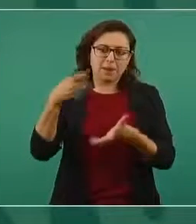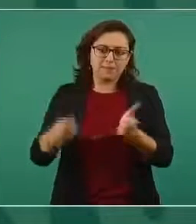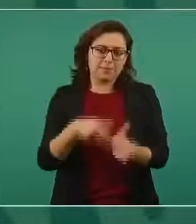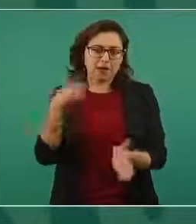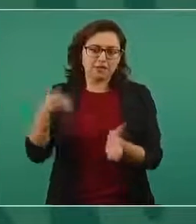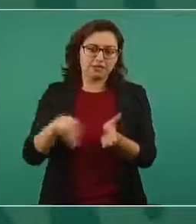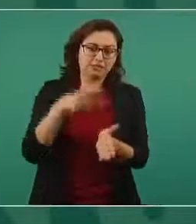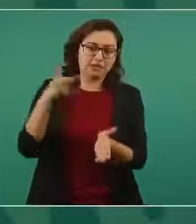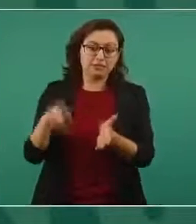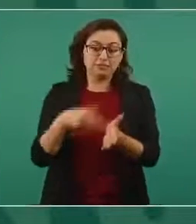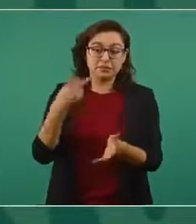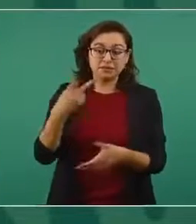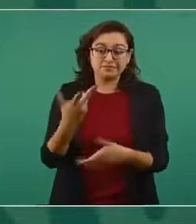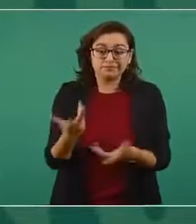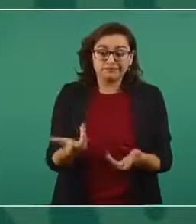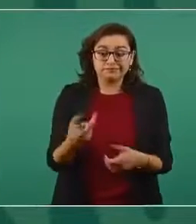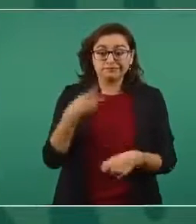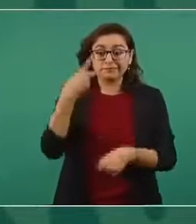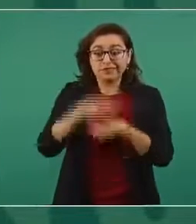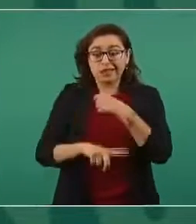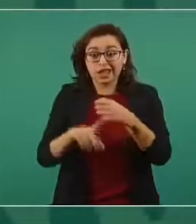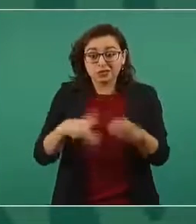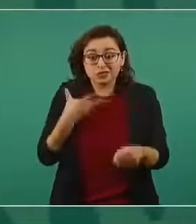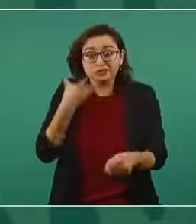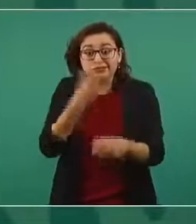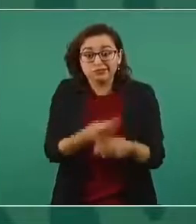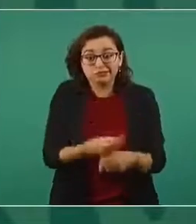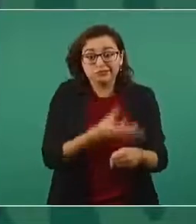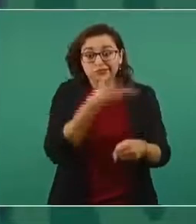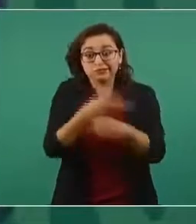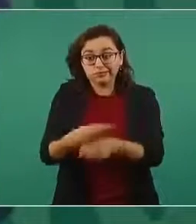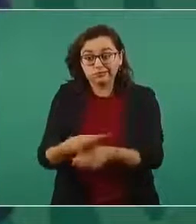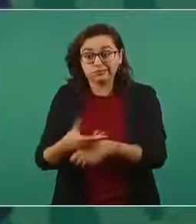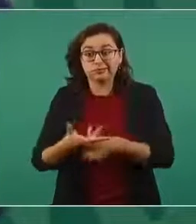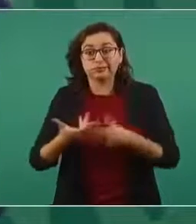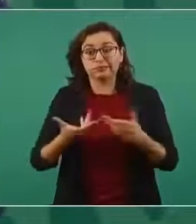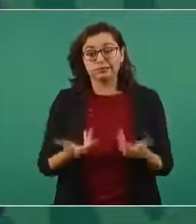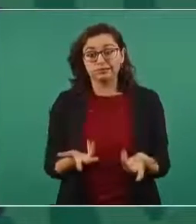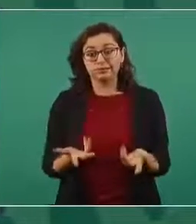a reparar los daños aunque se hayan